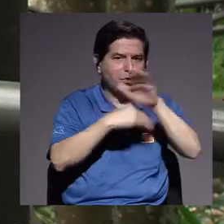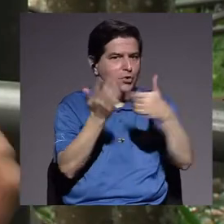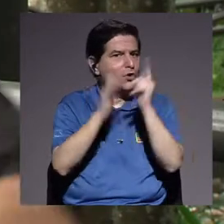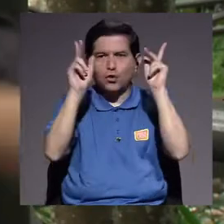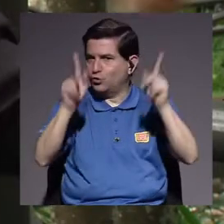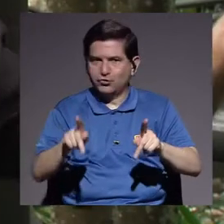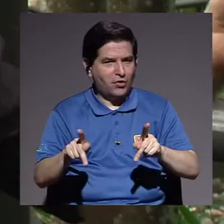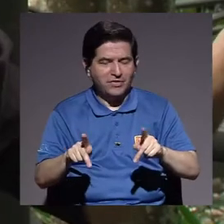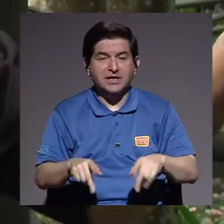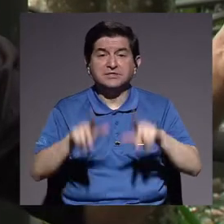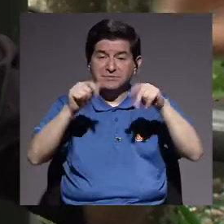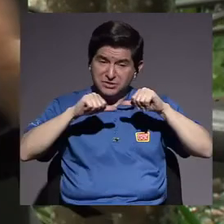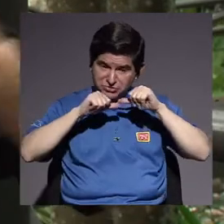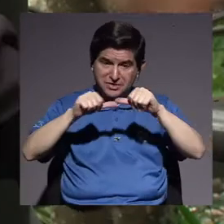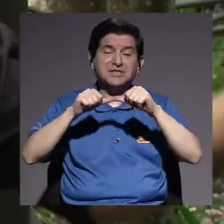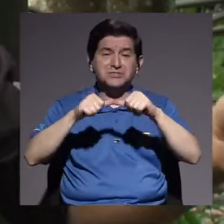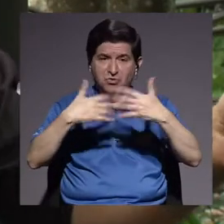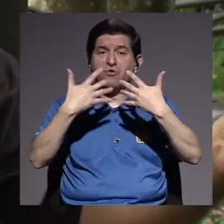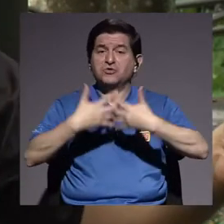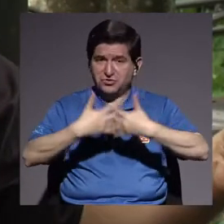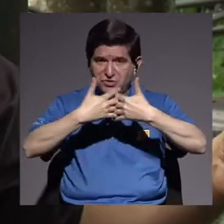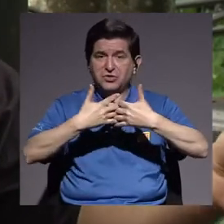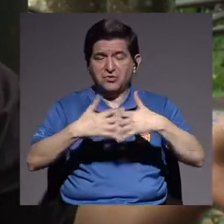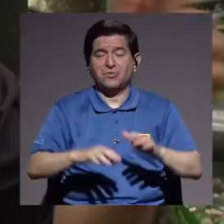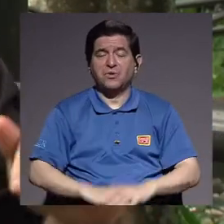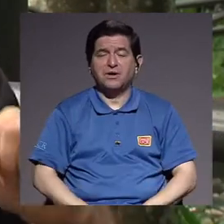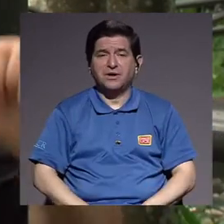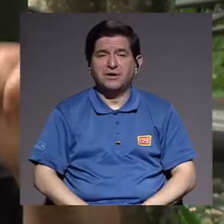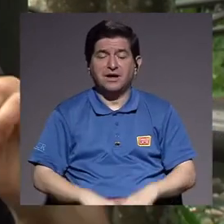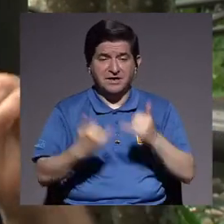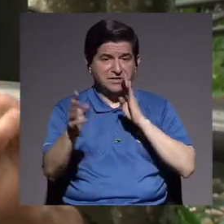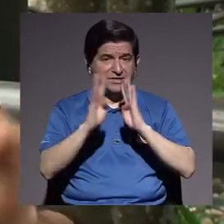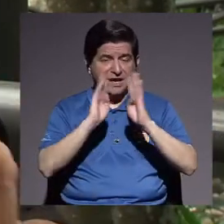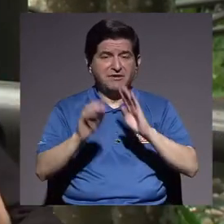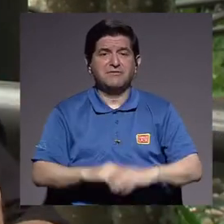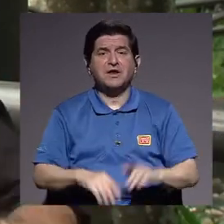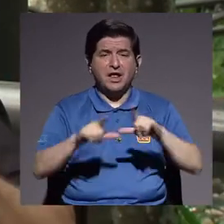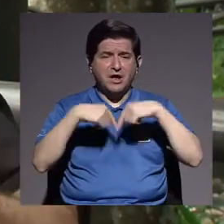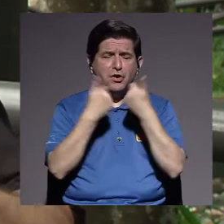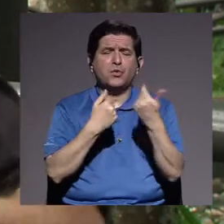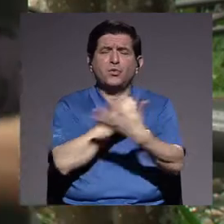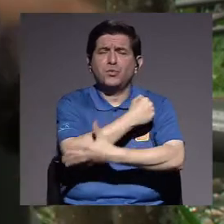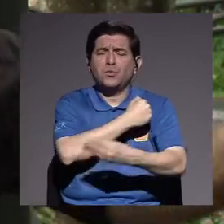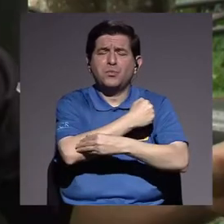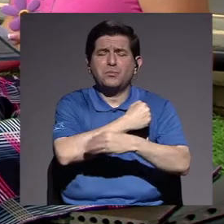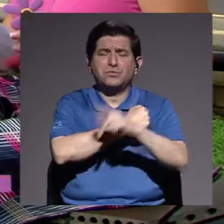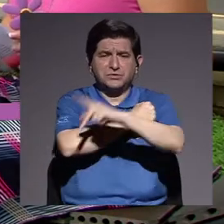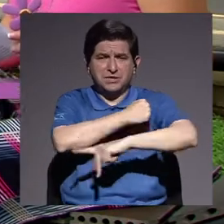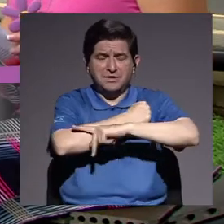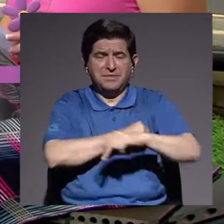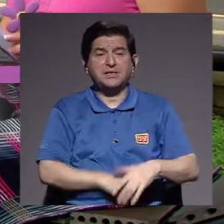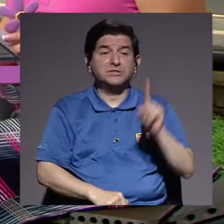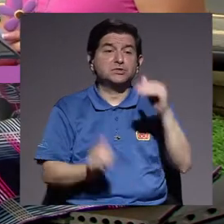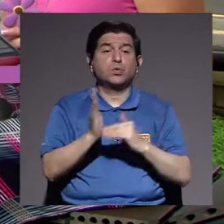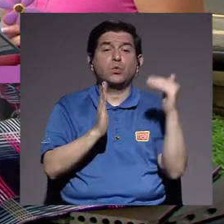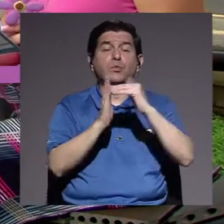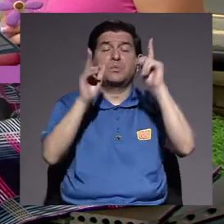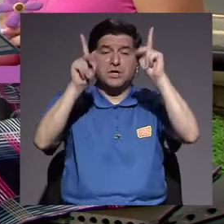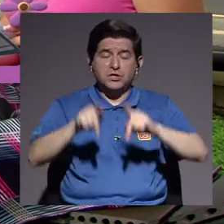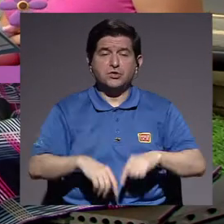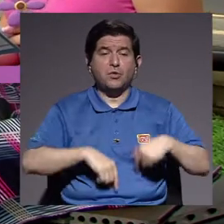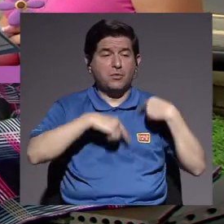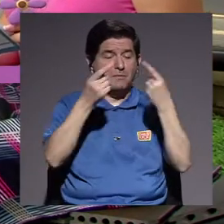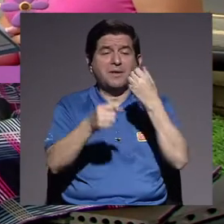personas, ¿verdad? Hay gente que sigue yendo a las fábricas, hay gente que sigue yendo a los barrios. Ya habíamos hablado, los sectores más empobrecidos del país, este millón de personas siguen saliendo de sus hogares a trabajar.